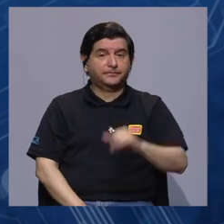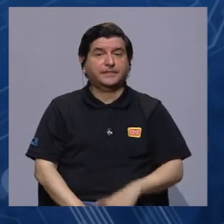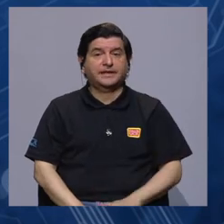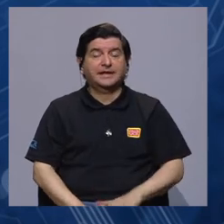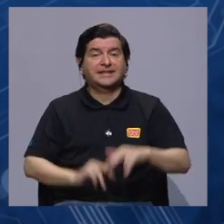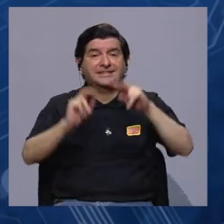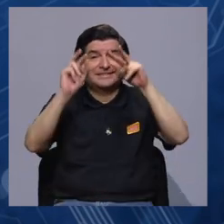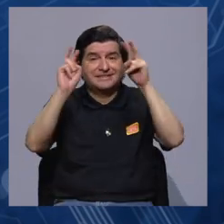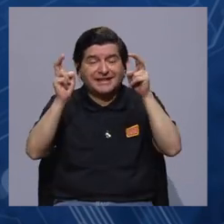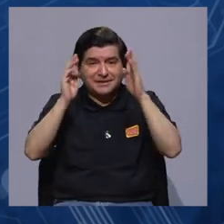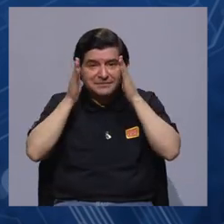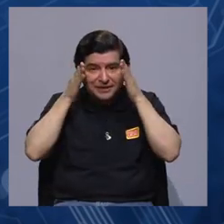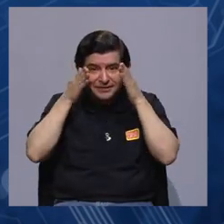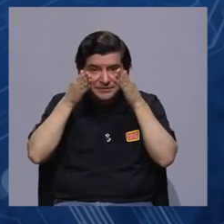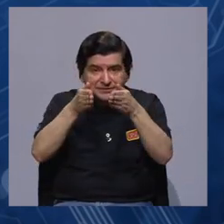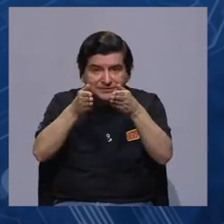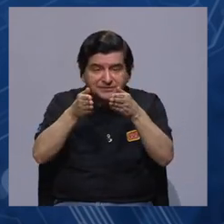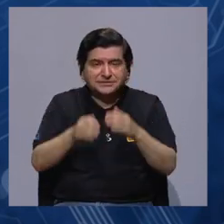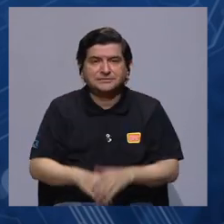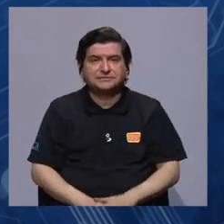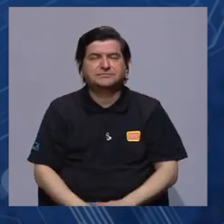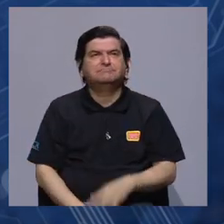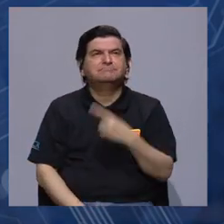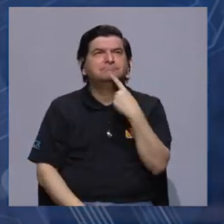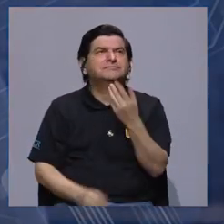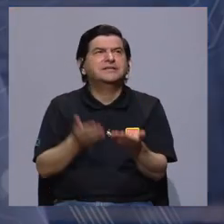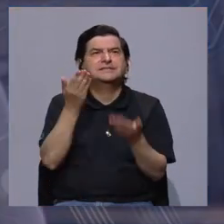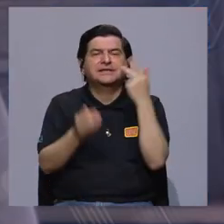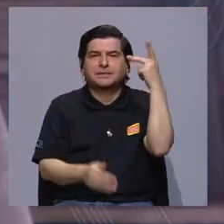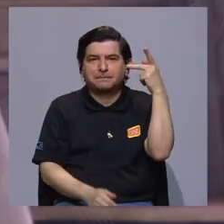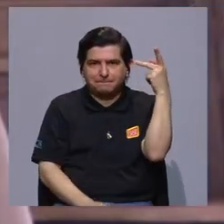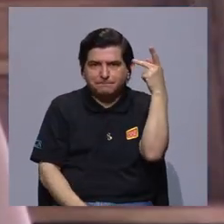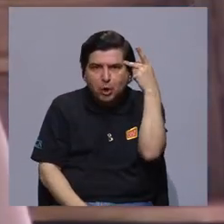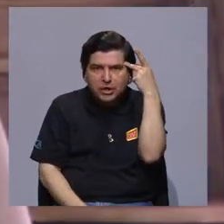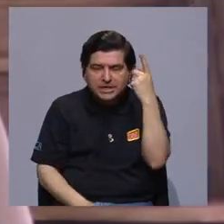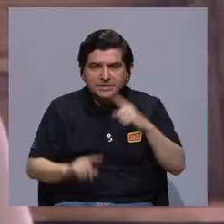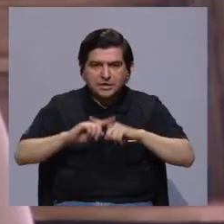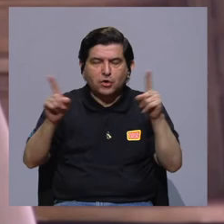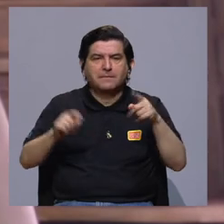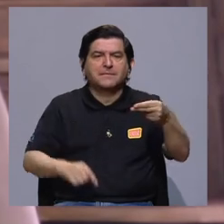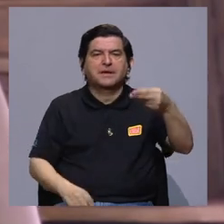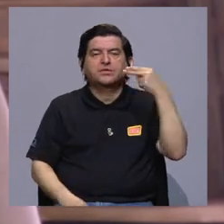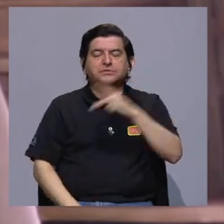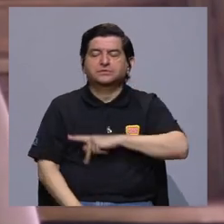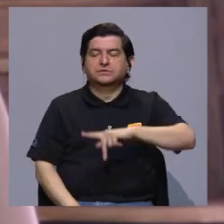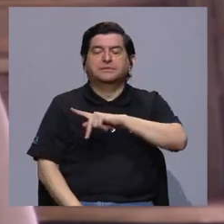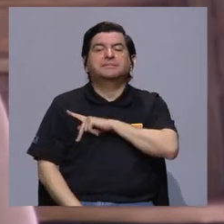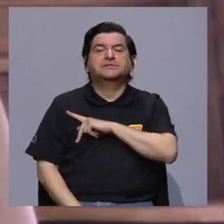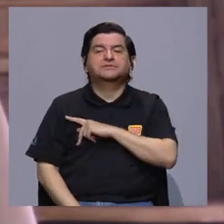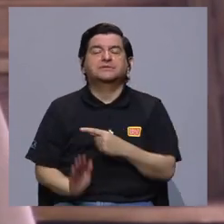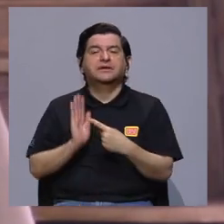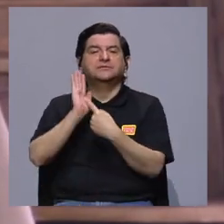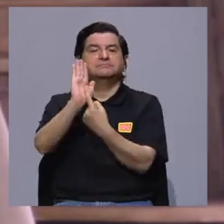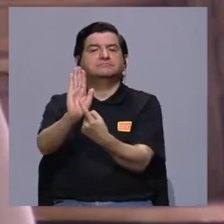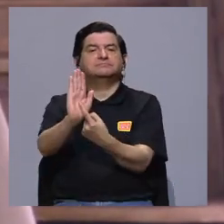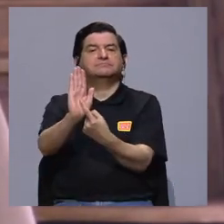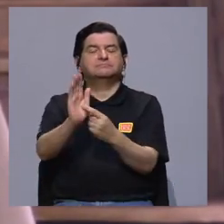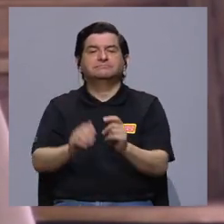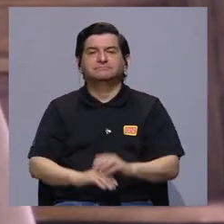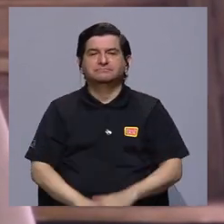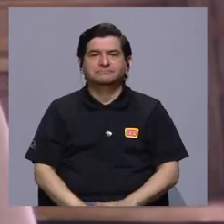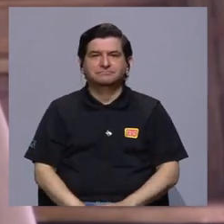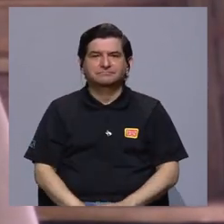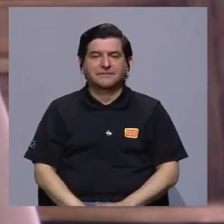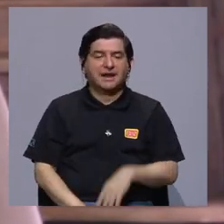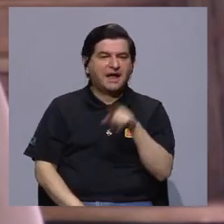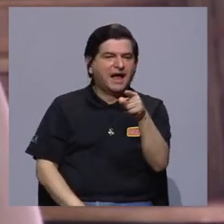También que trataran temas, digamos, por así decirlo, políticos, pero a través de una historia personal, ¿verdad?